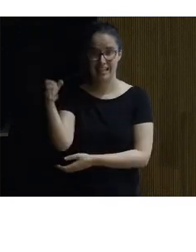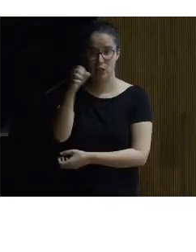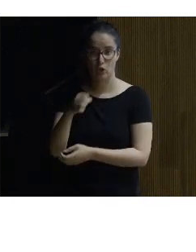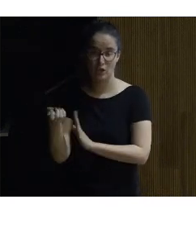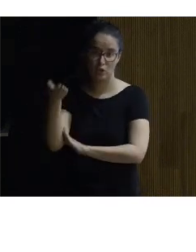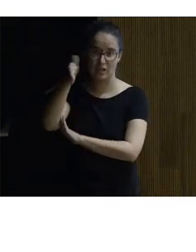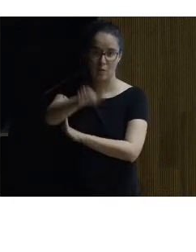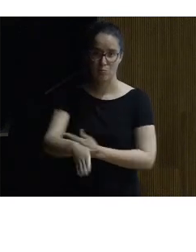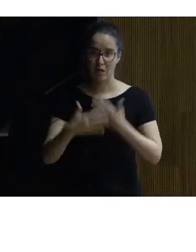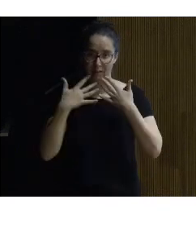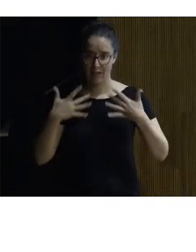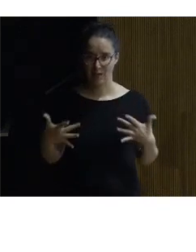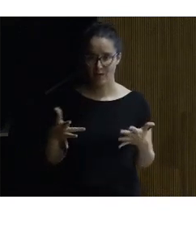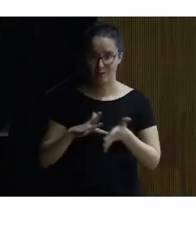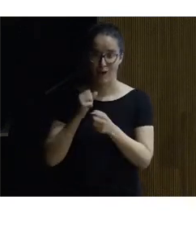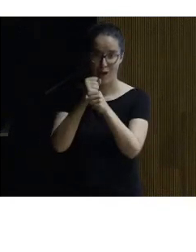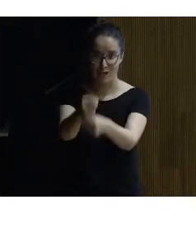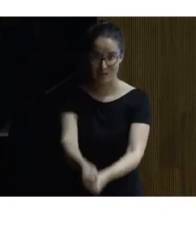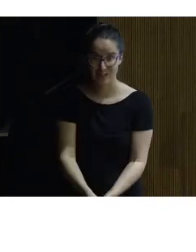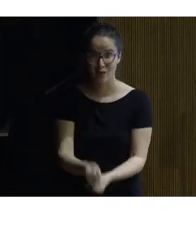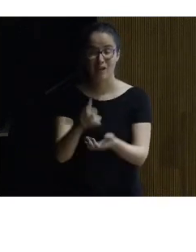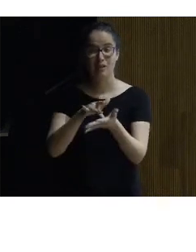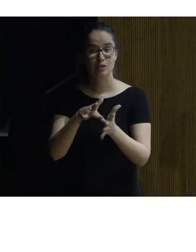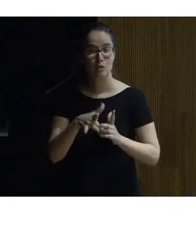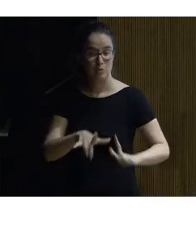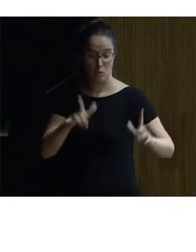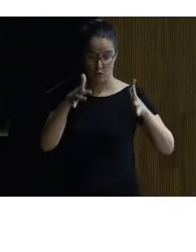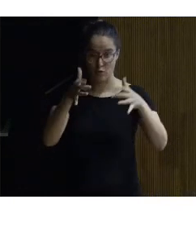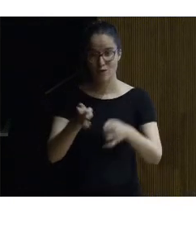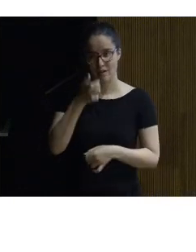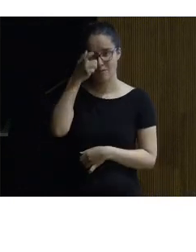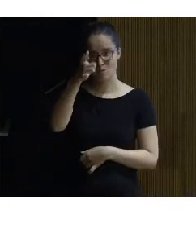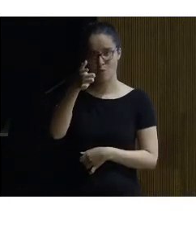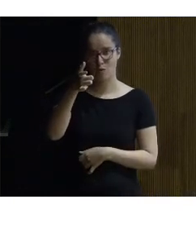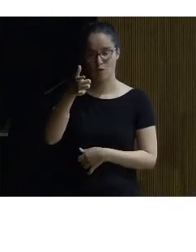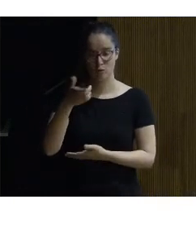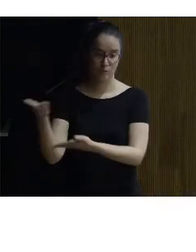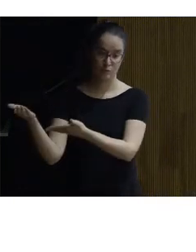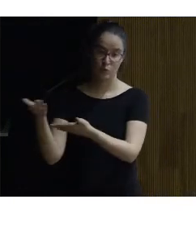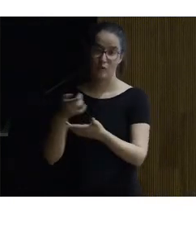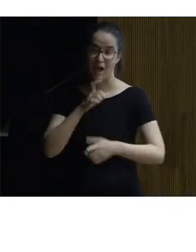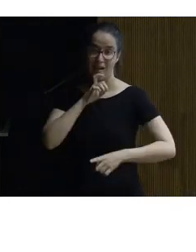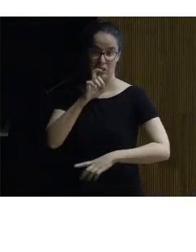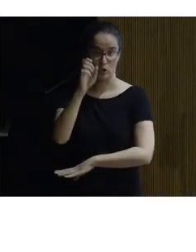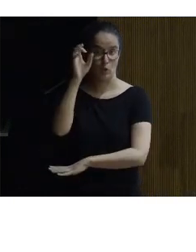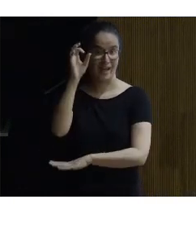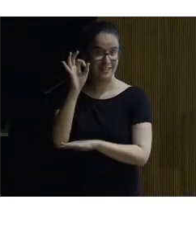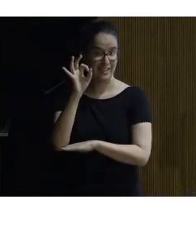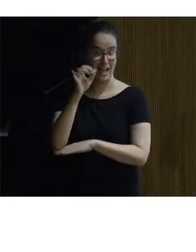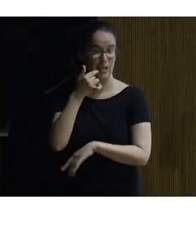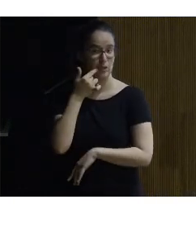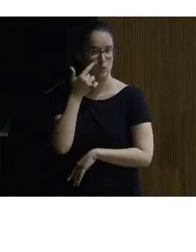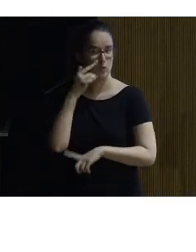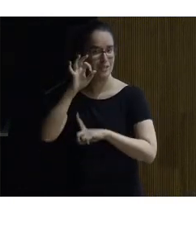fallecimiento de Leonardo y aquí tienen como cuando llegas al pueblo pues tienes una indicación una señal en la que tú